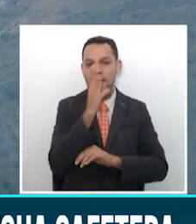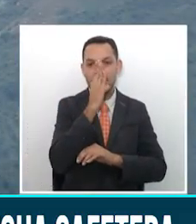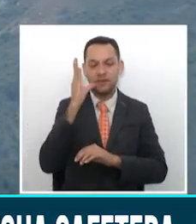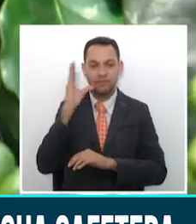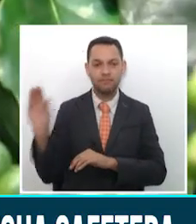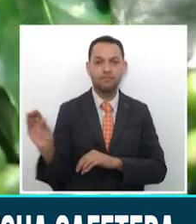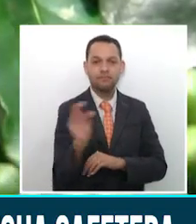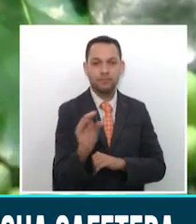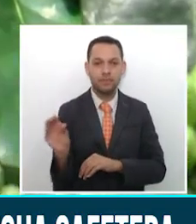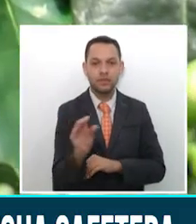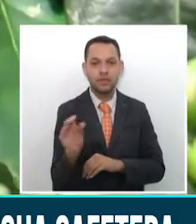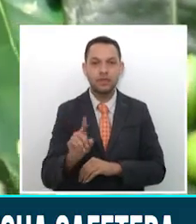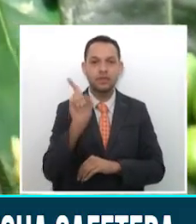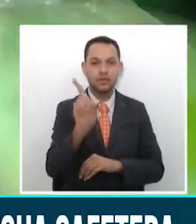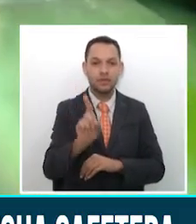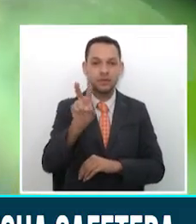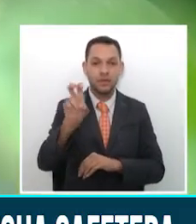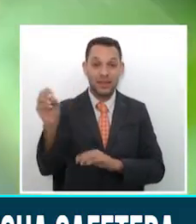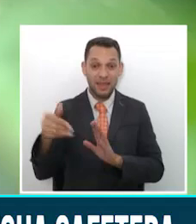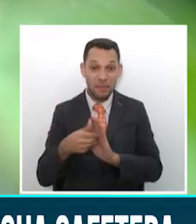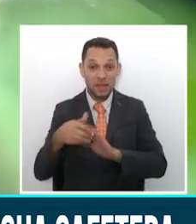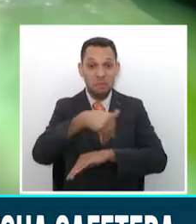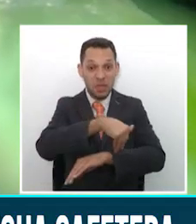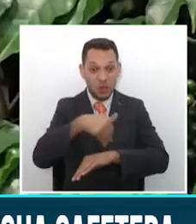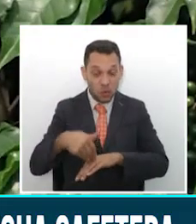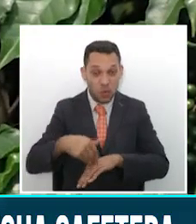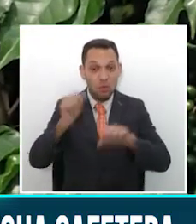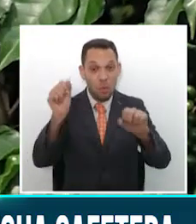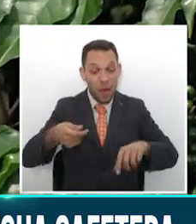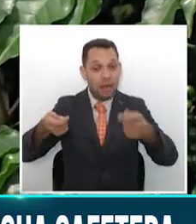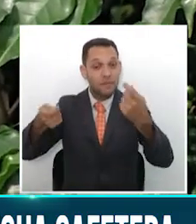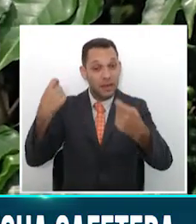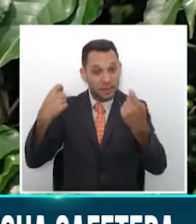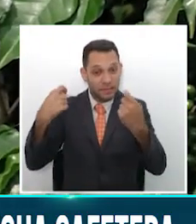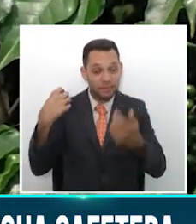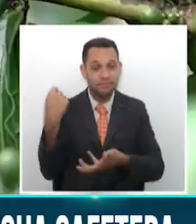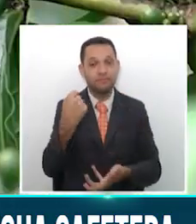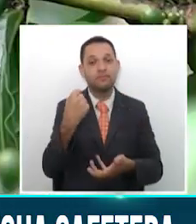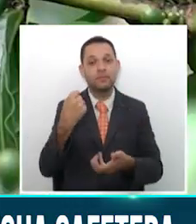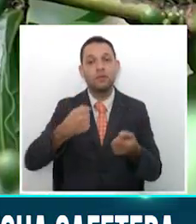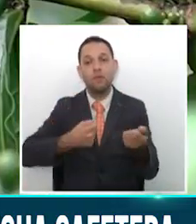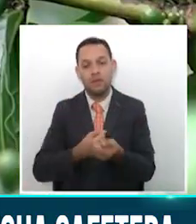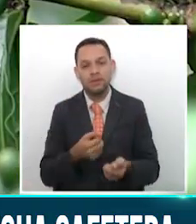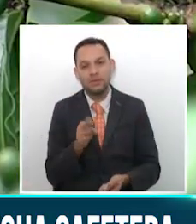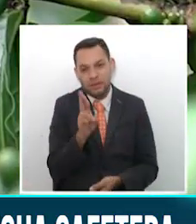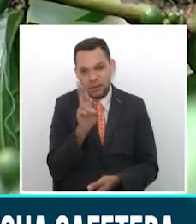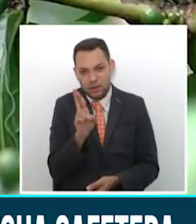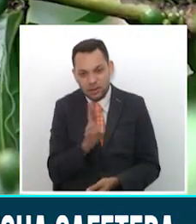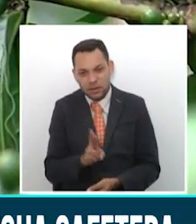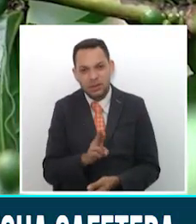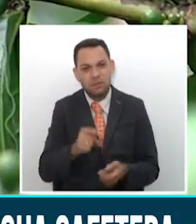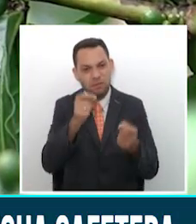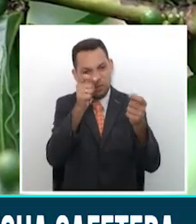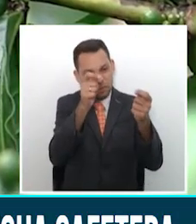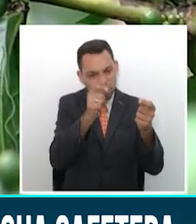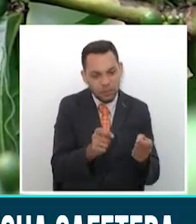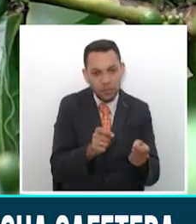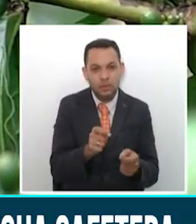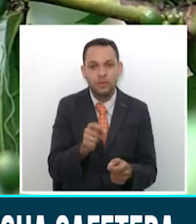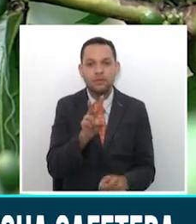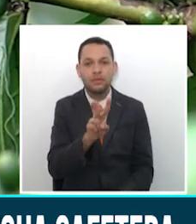170 mil en millones de pesos gracias a esta actividad económica. Risaralda cuenta con 24 mil